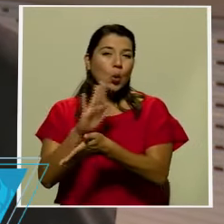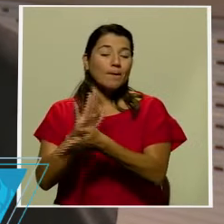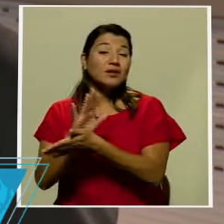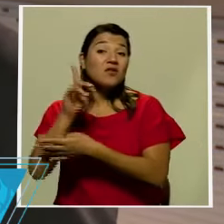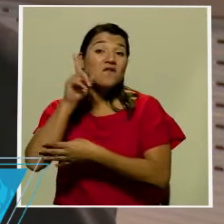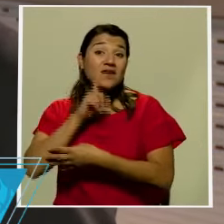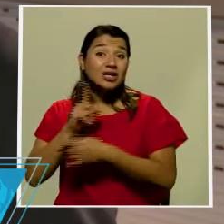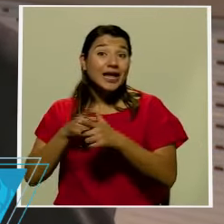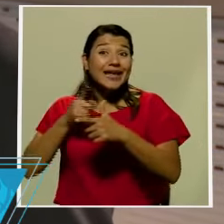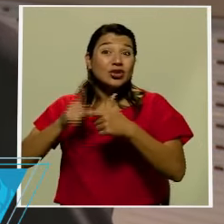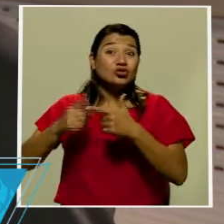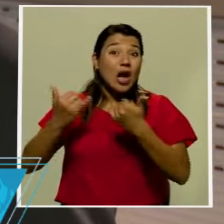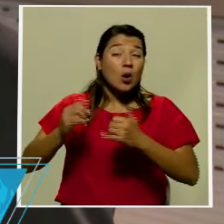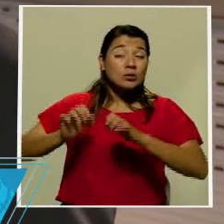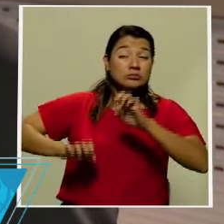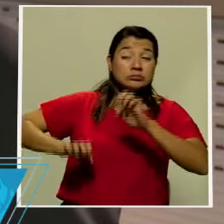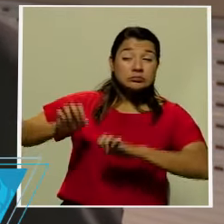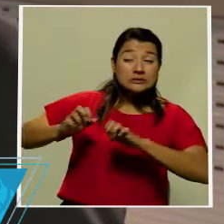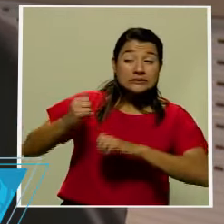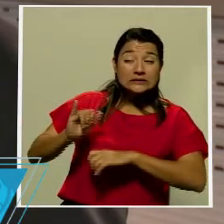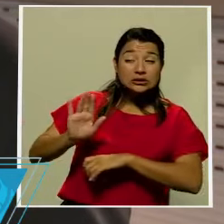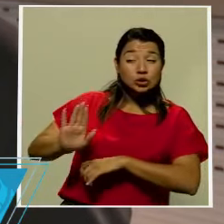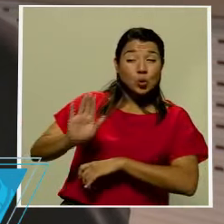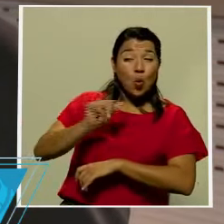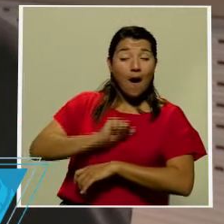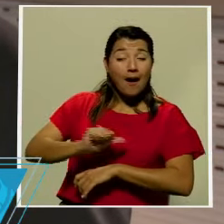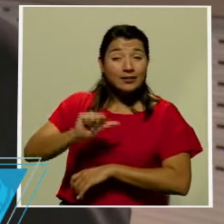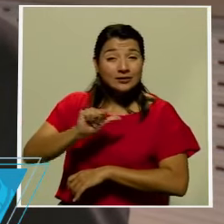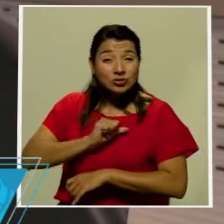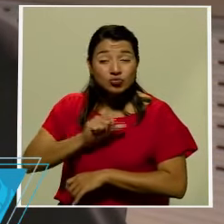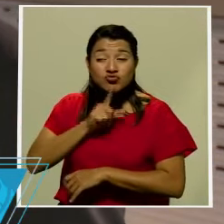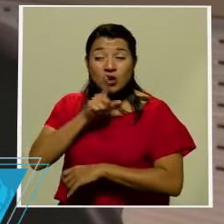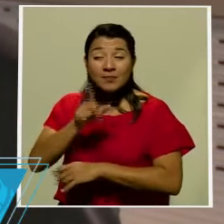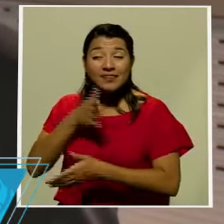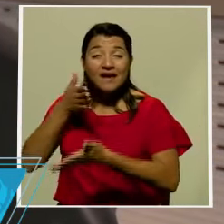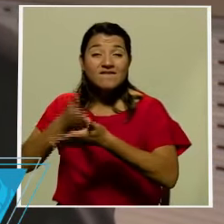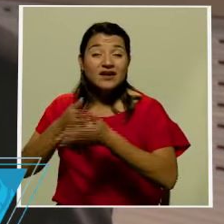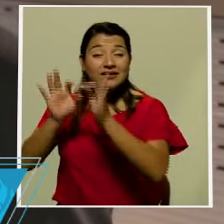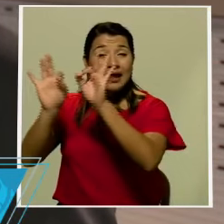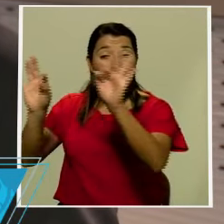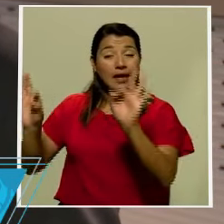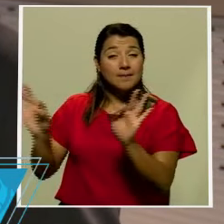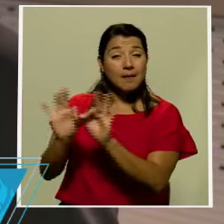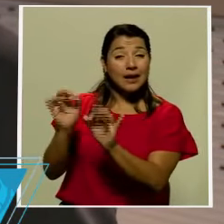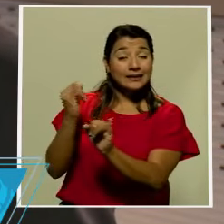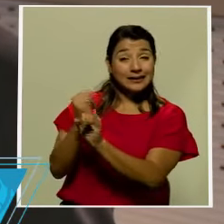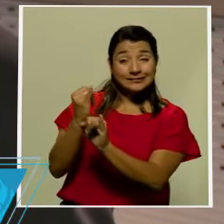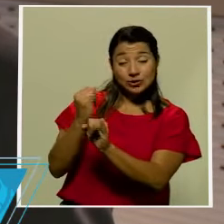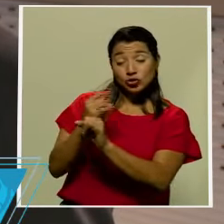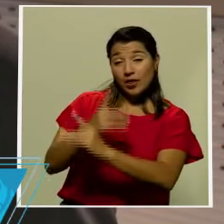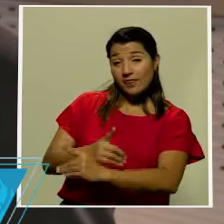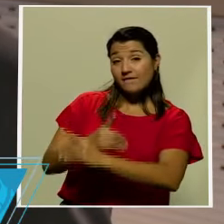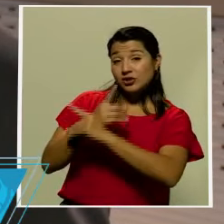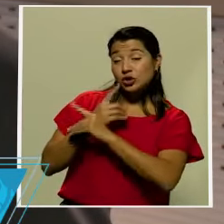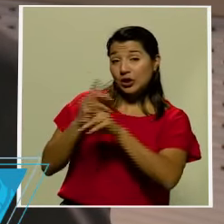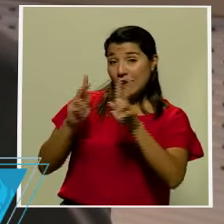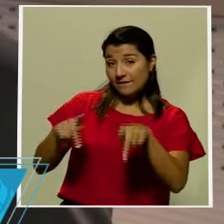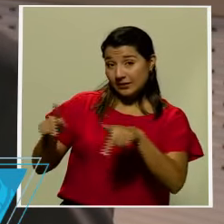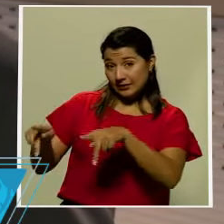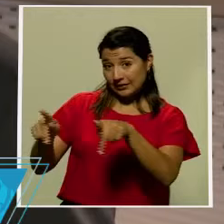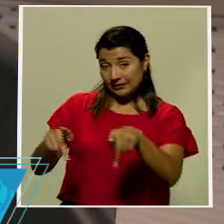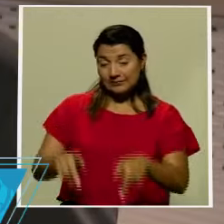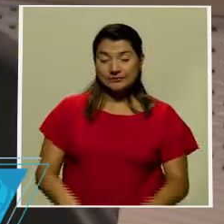la conducta en el ámbito privado trasciende lo suficiente para afectar la reputación en la función